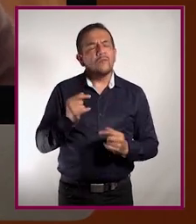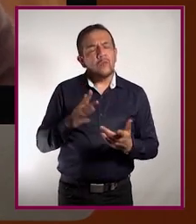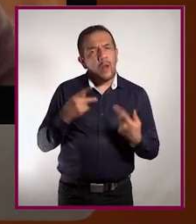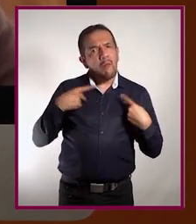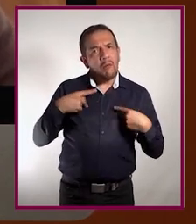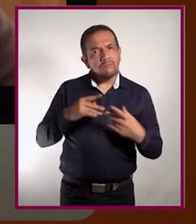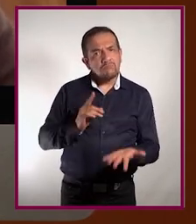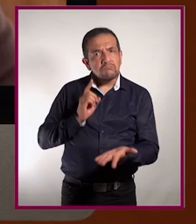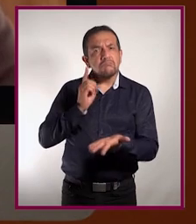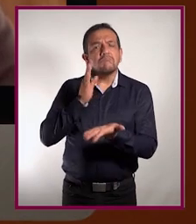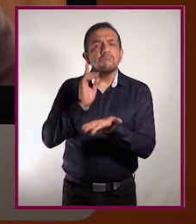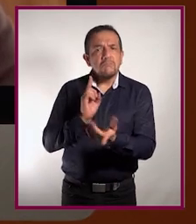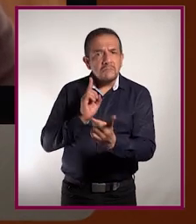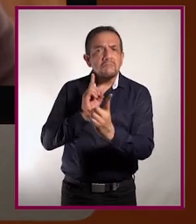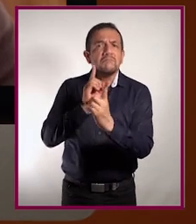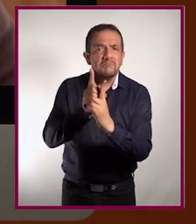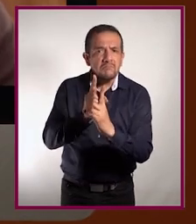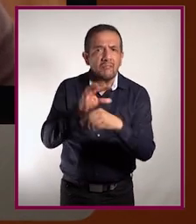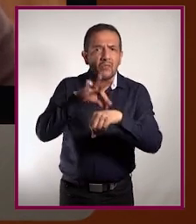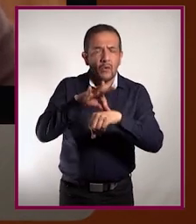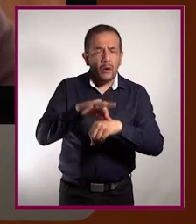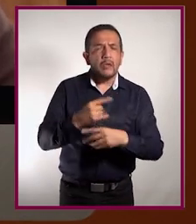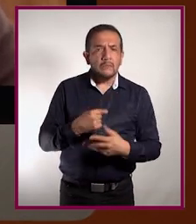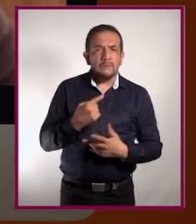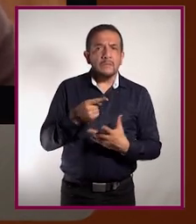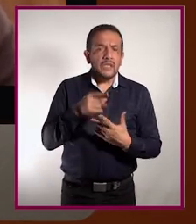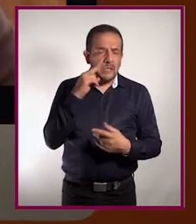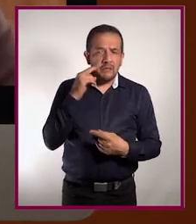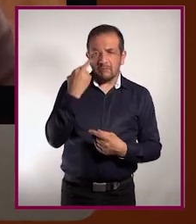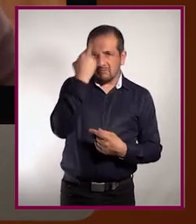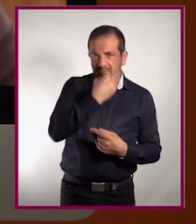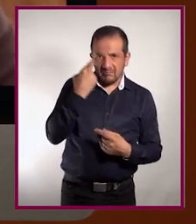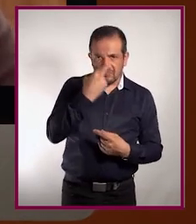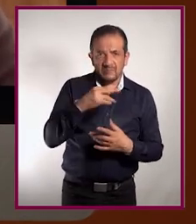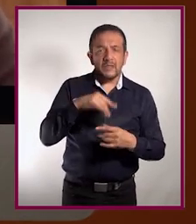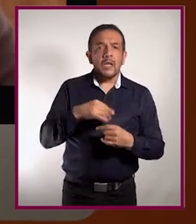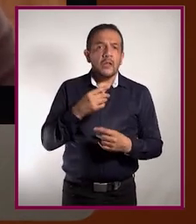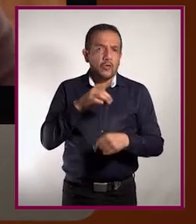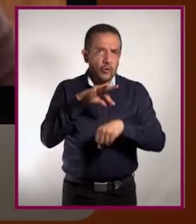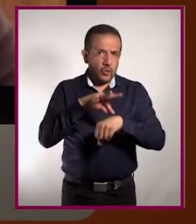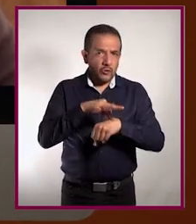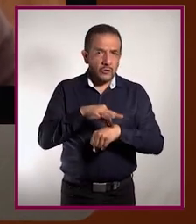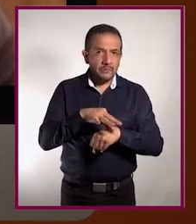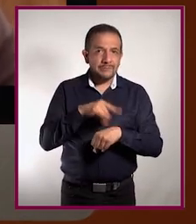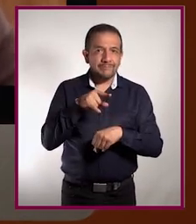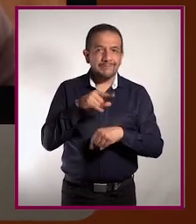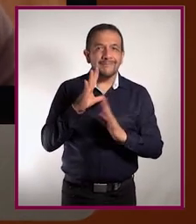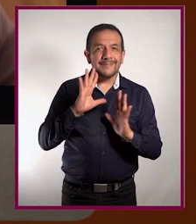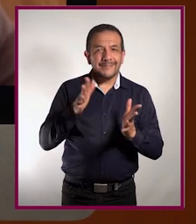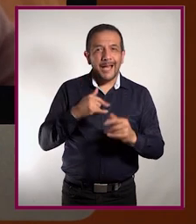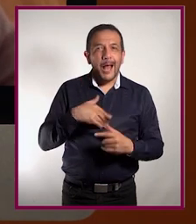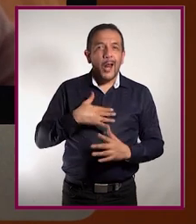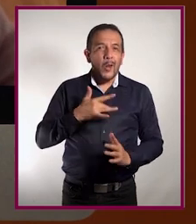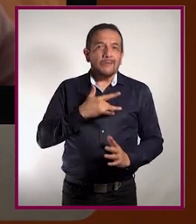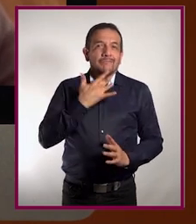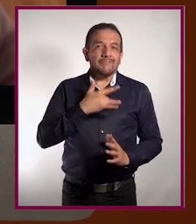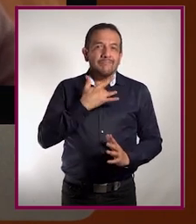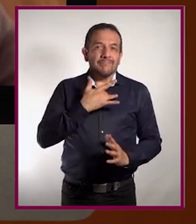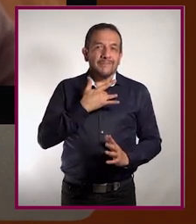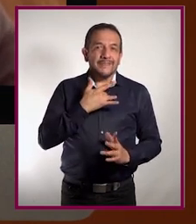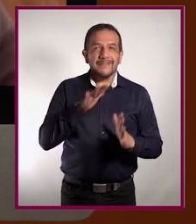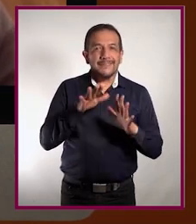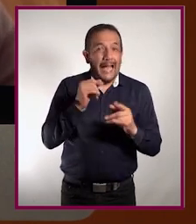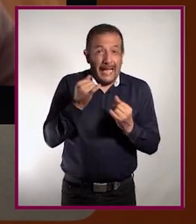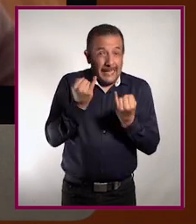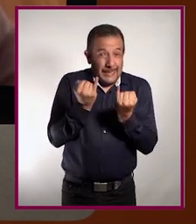presenta para recibir una atención médica, una valoración, una consulta de un doctor, ya los síntomas que tiene